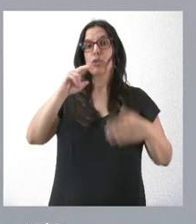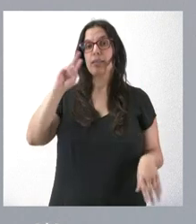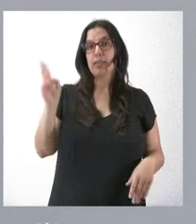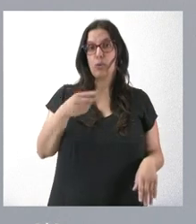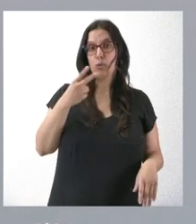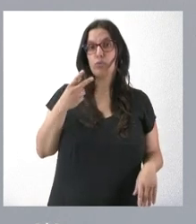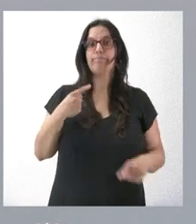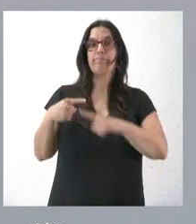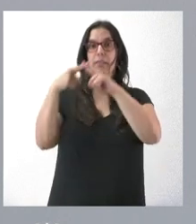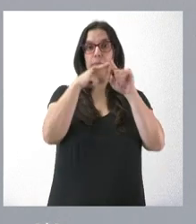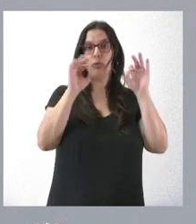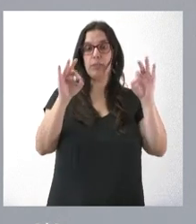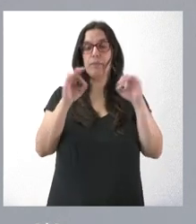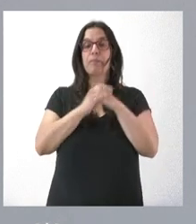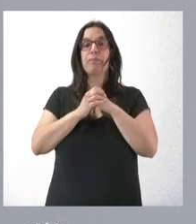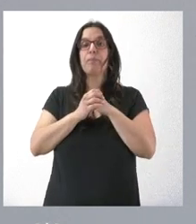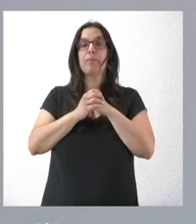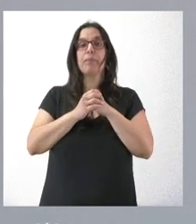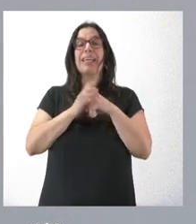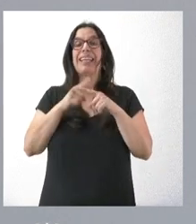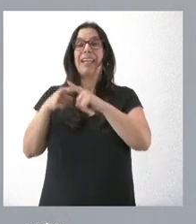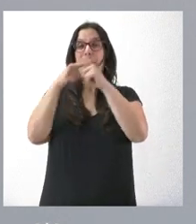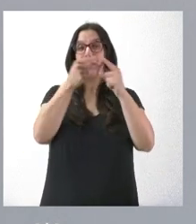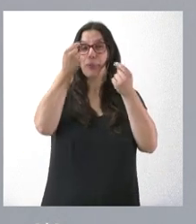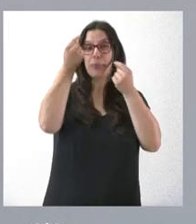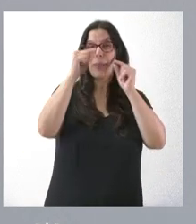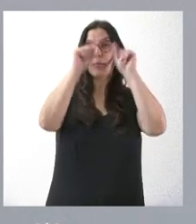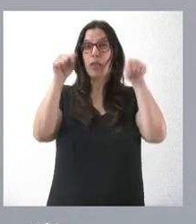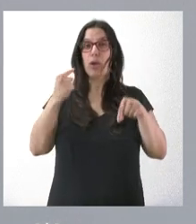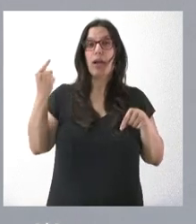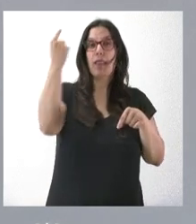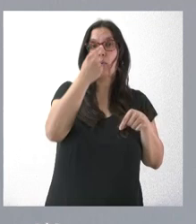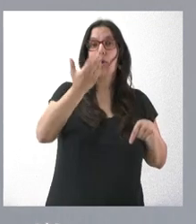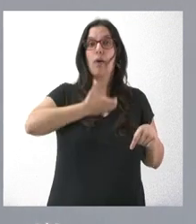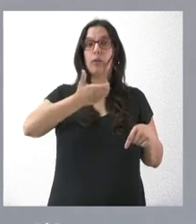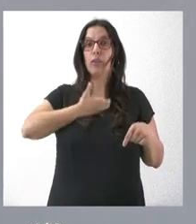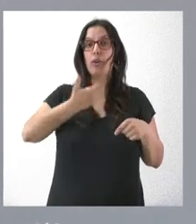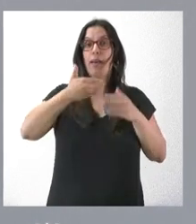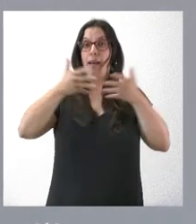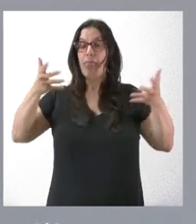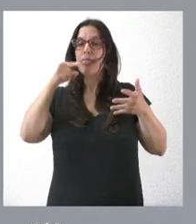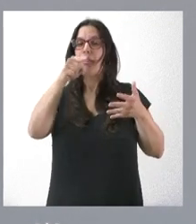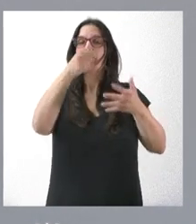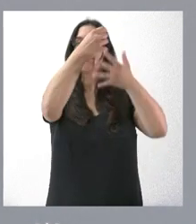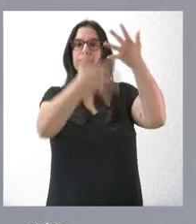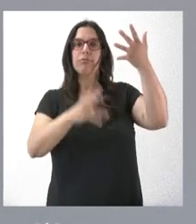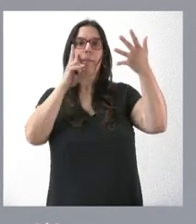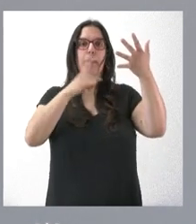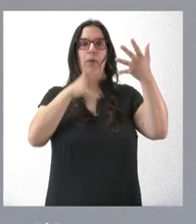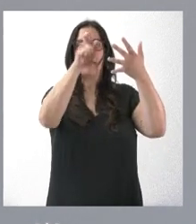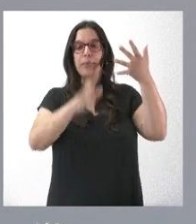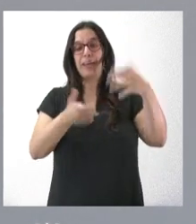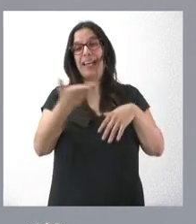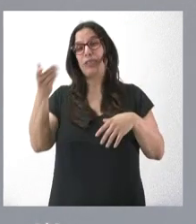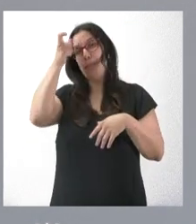euros. Tienen ustedes la distribución entre las diputaciones provinciales y los ayuntamientos de más de 20.000 habitantes. No así en el